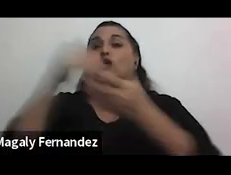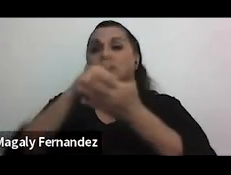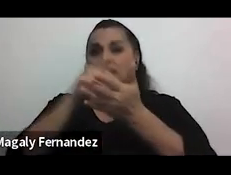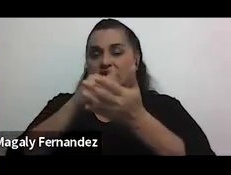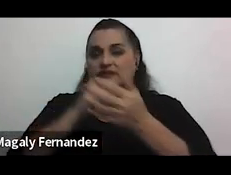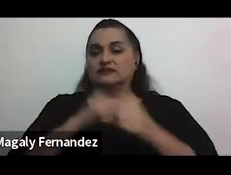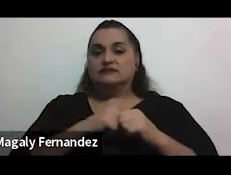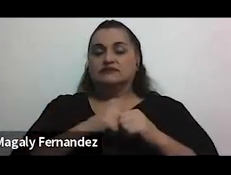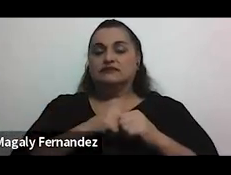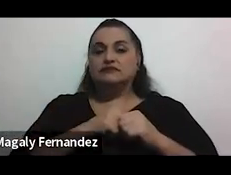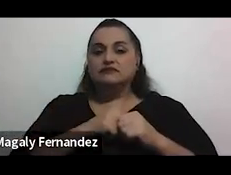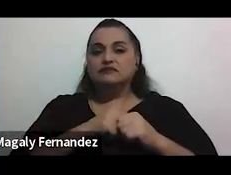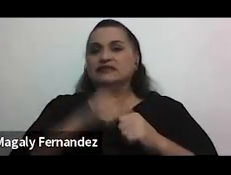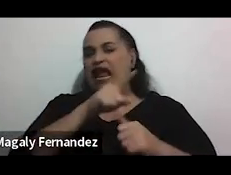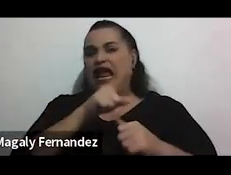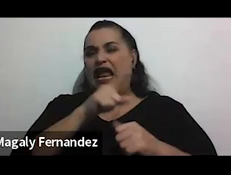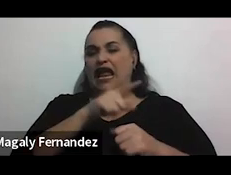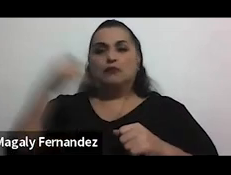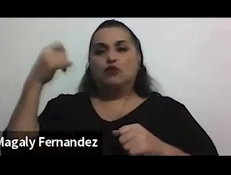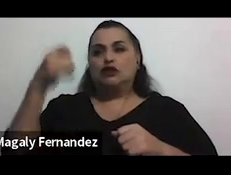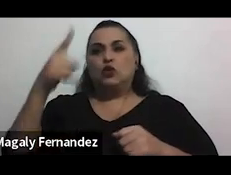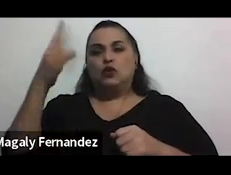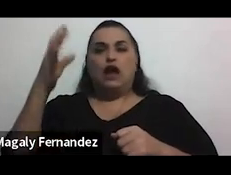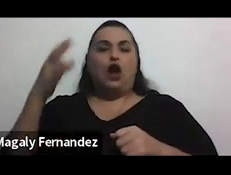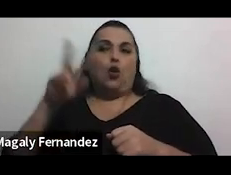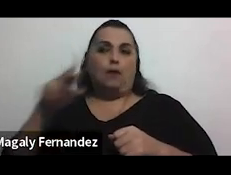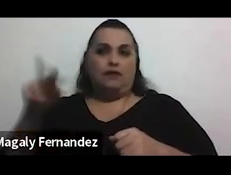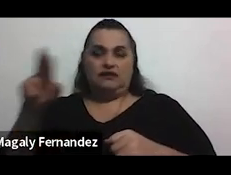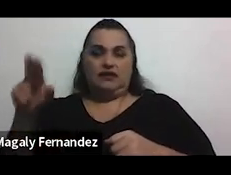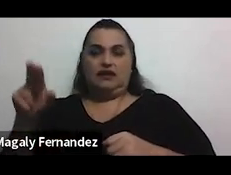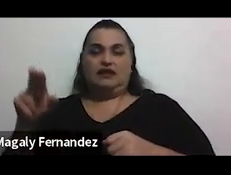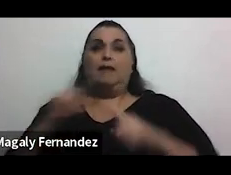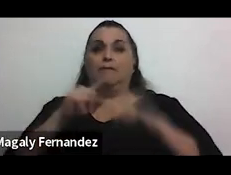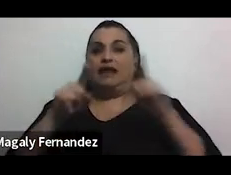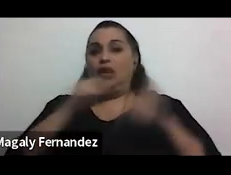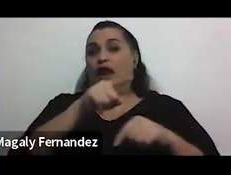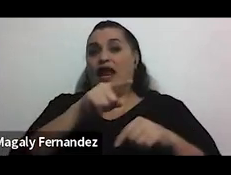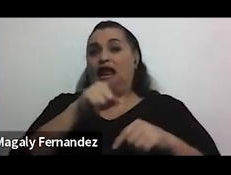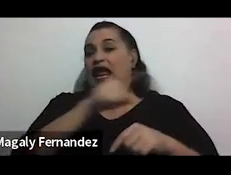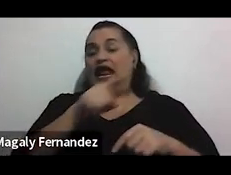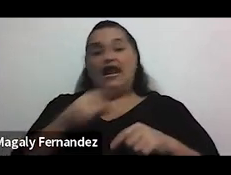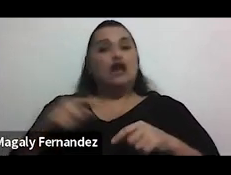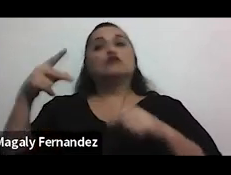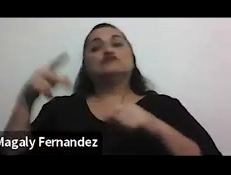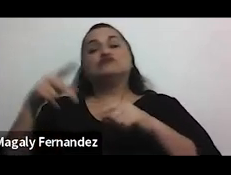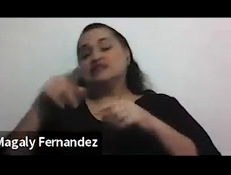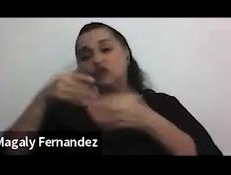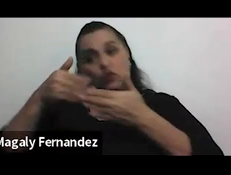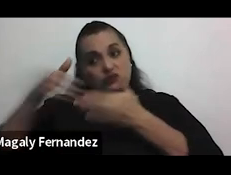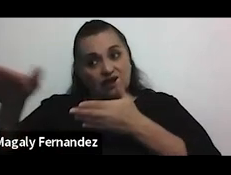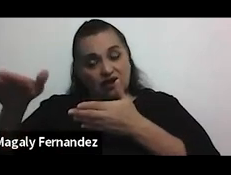lo mismo por violación a una compañera o acoso a una compañera pero le habían dado de baja y lo volvieron a reincorporar